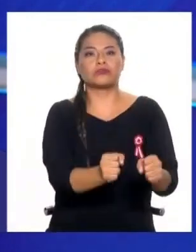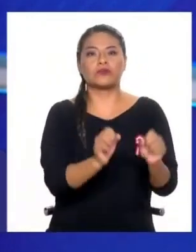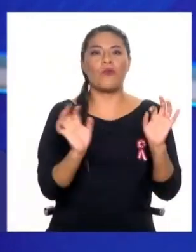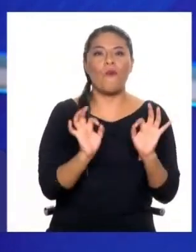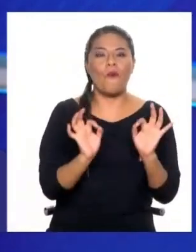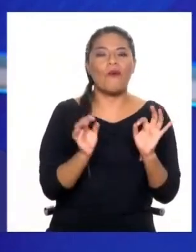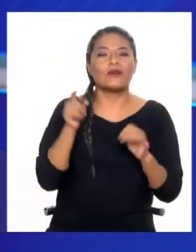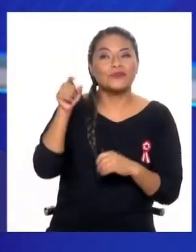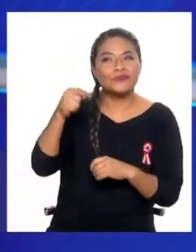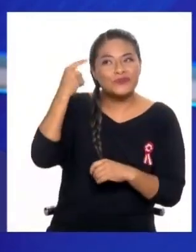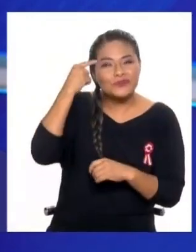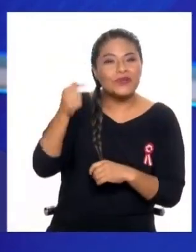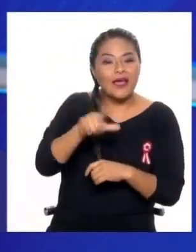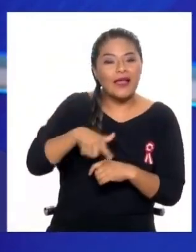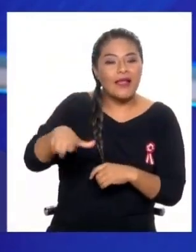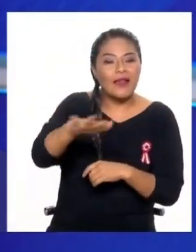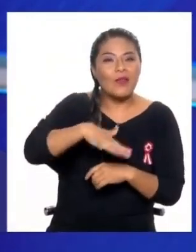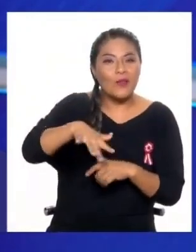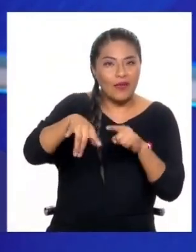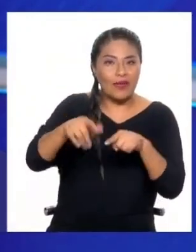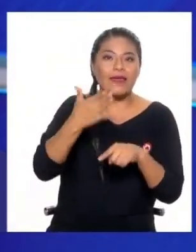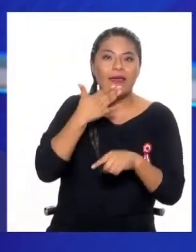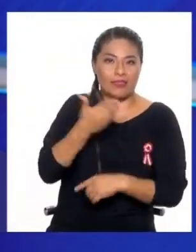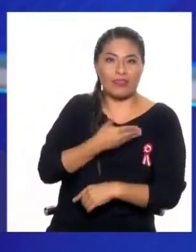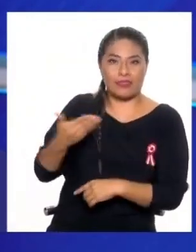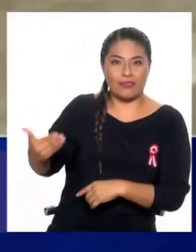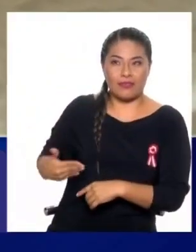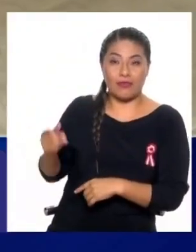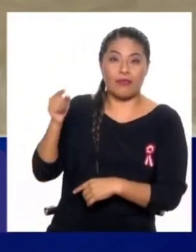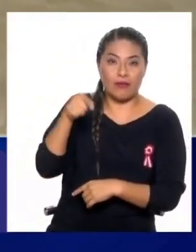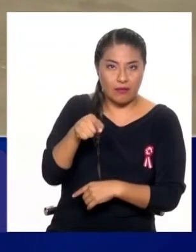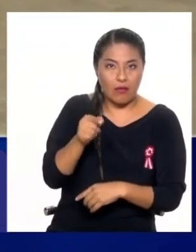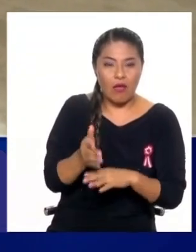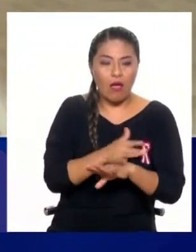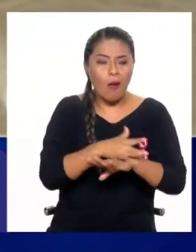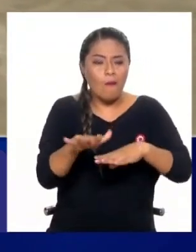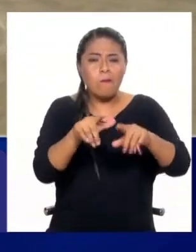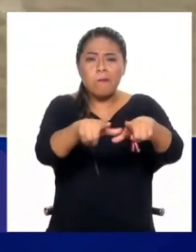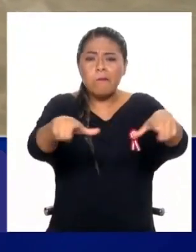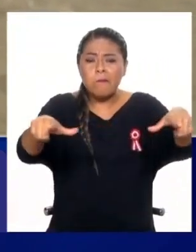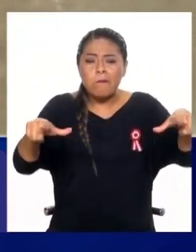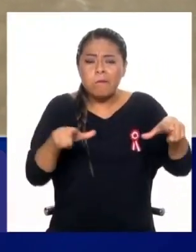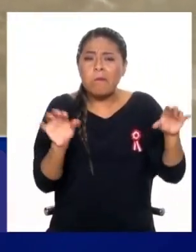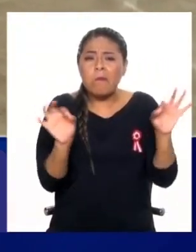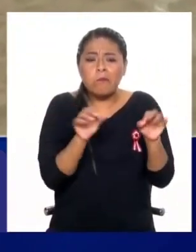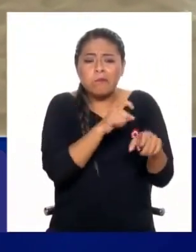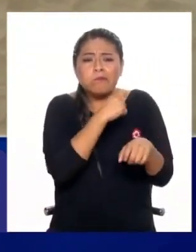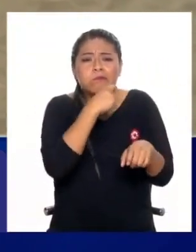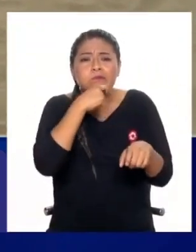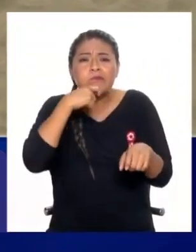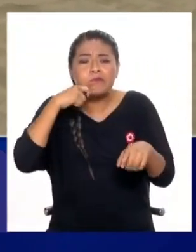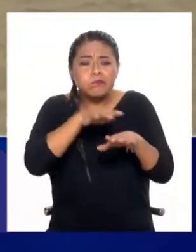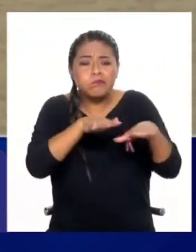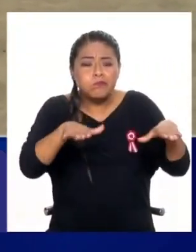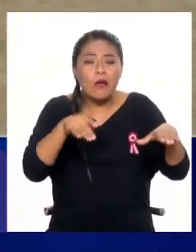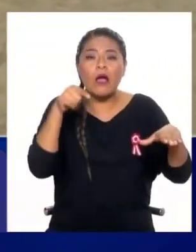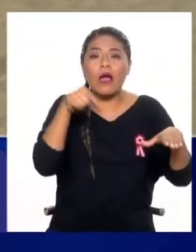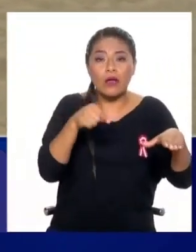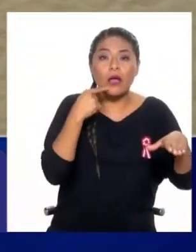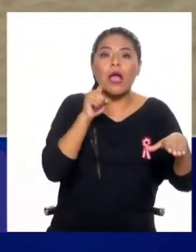Para poder tomar un terreno que no está siendo explotado, que no está produciendo, tienes que hacer un denuncio,